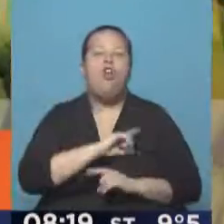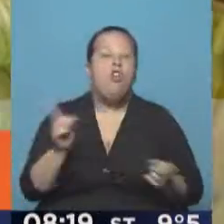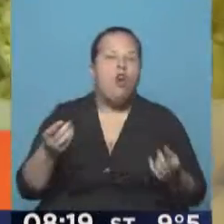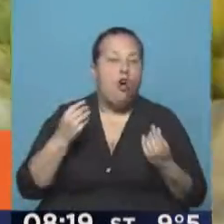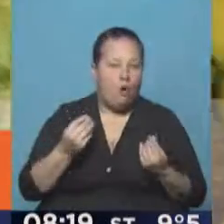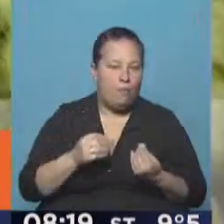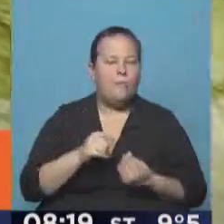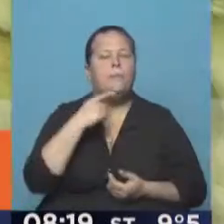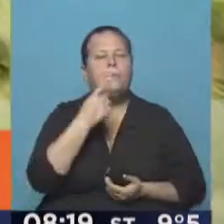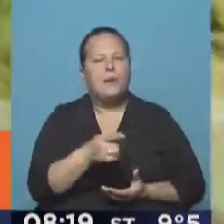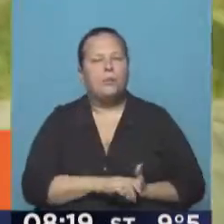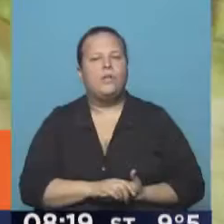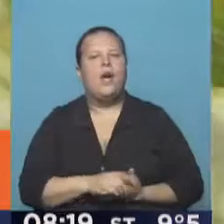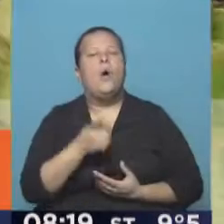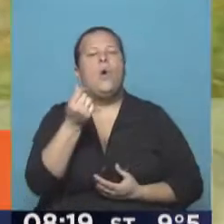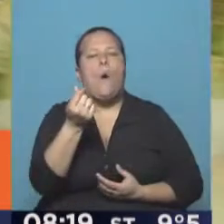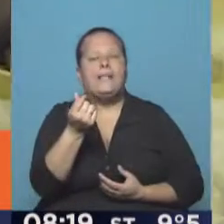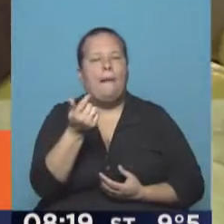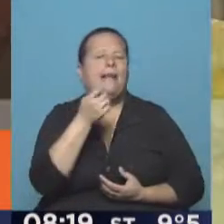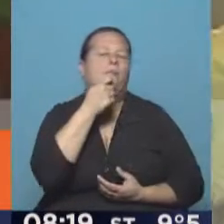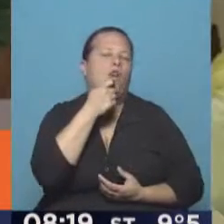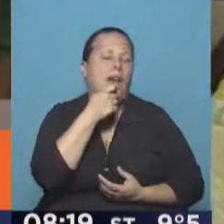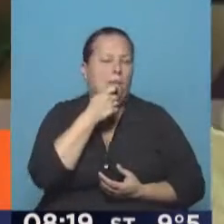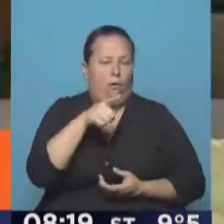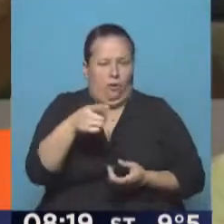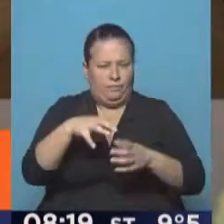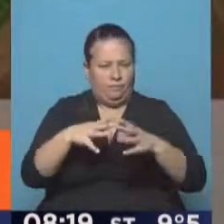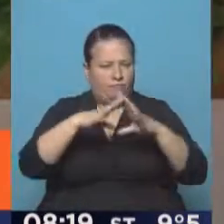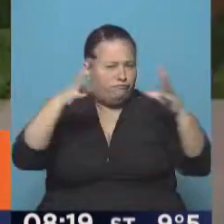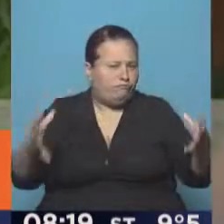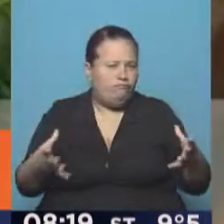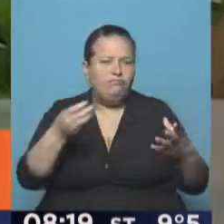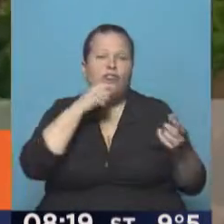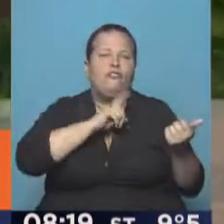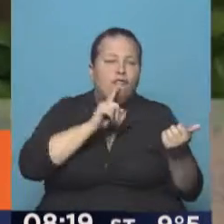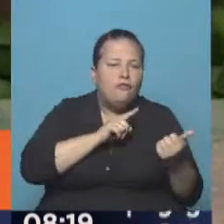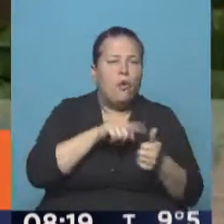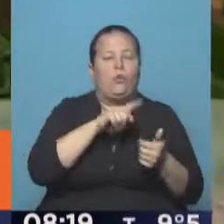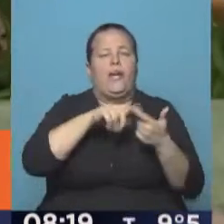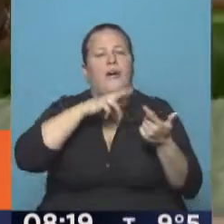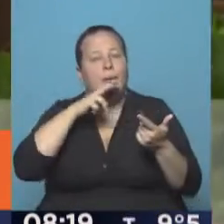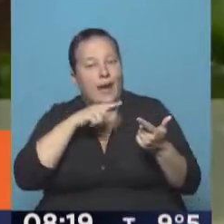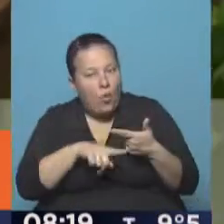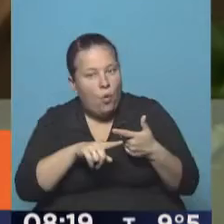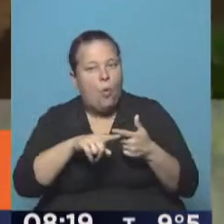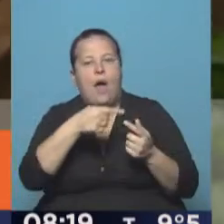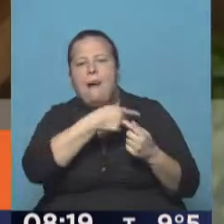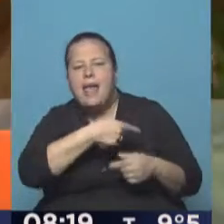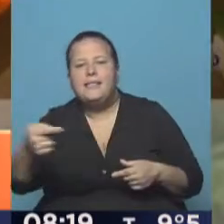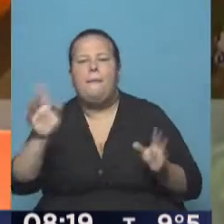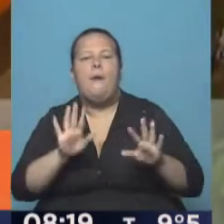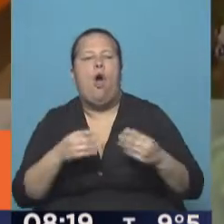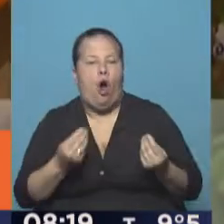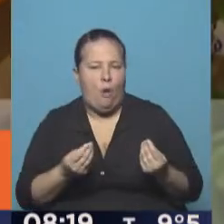no. Santiago, ¿cuánta plata necesitamos para una canasta de frutas y verduras para toda la semana?